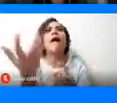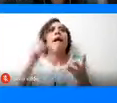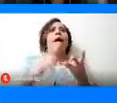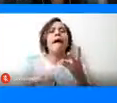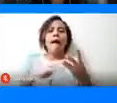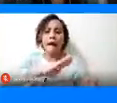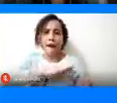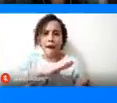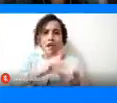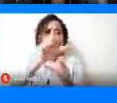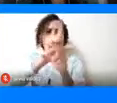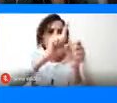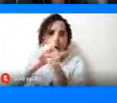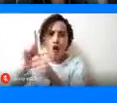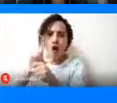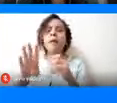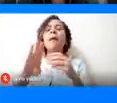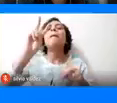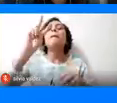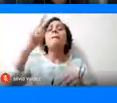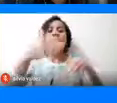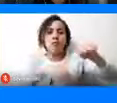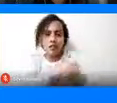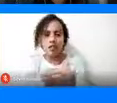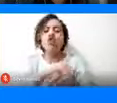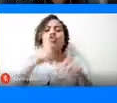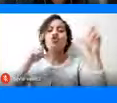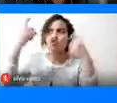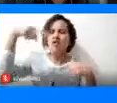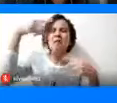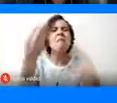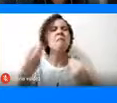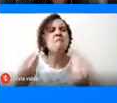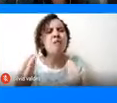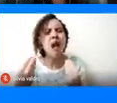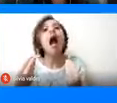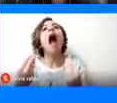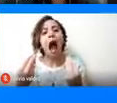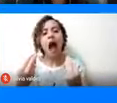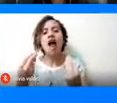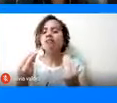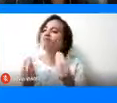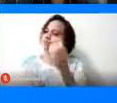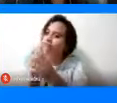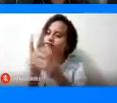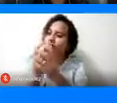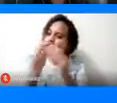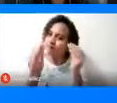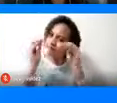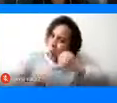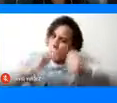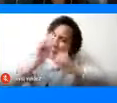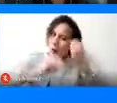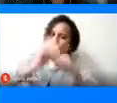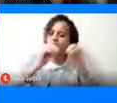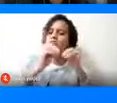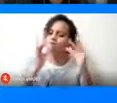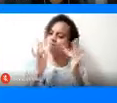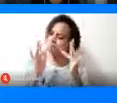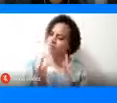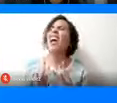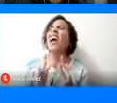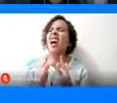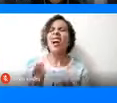alcaldías locales, el Viceministerio de Turismo, para crear acciones contundentes que